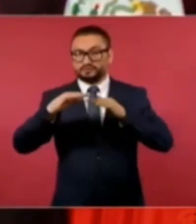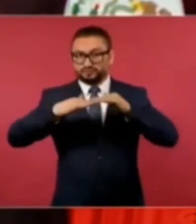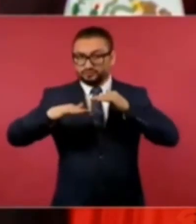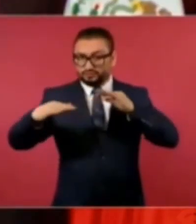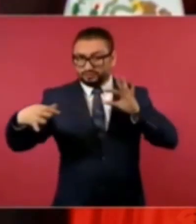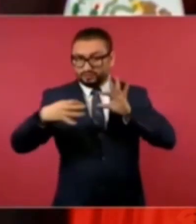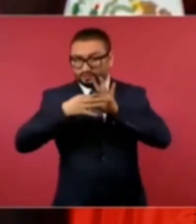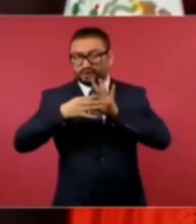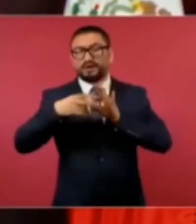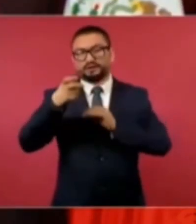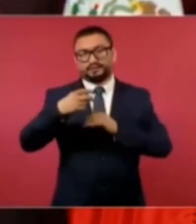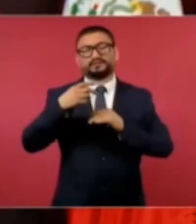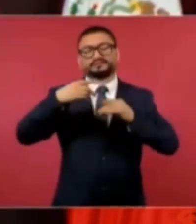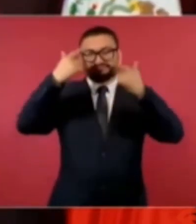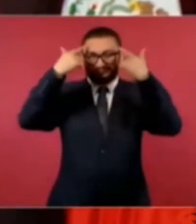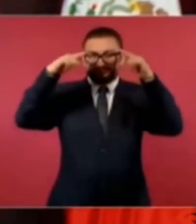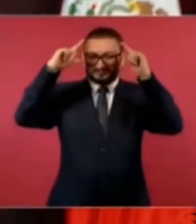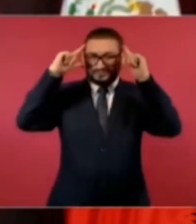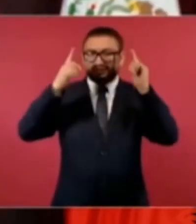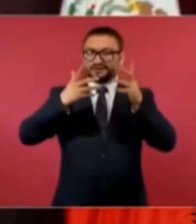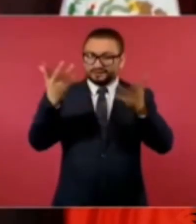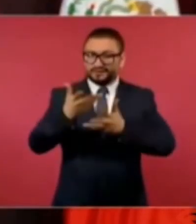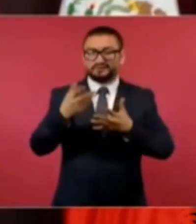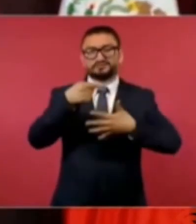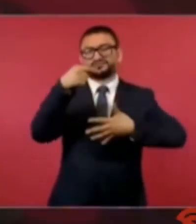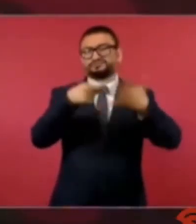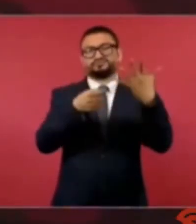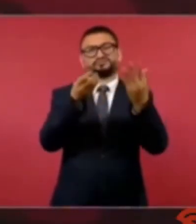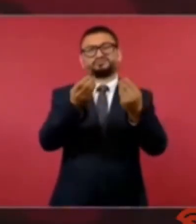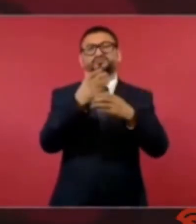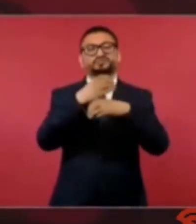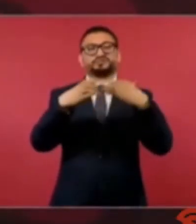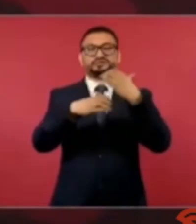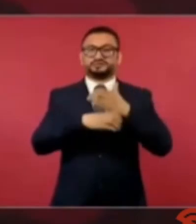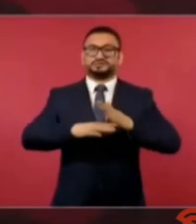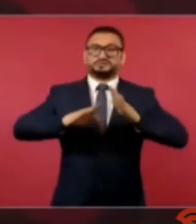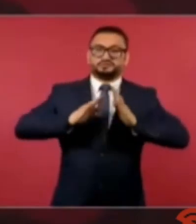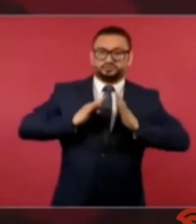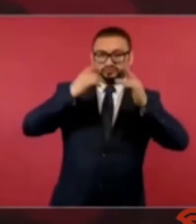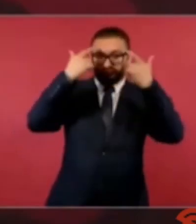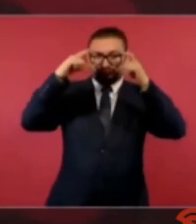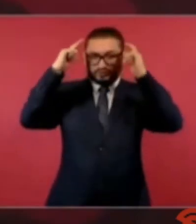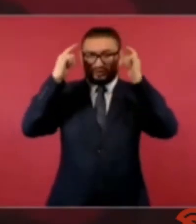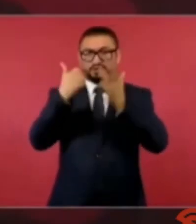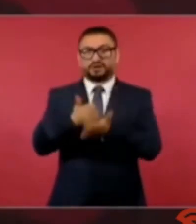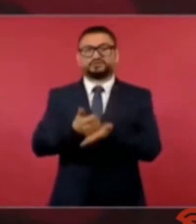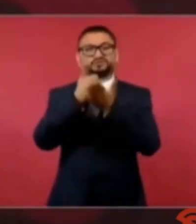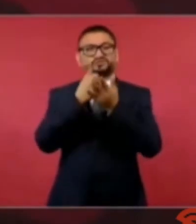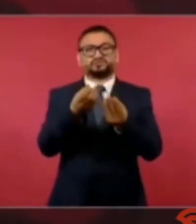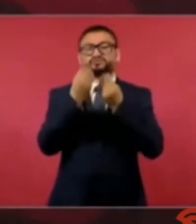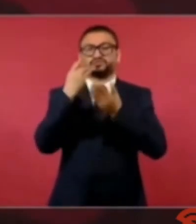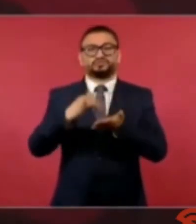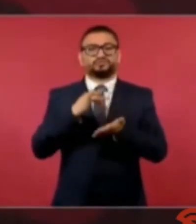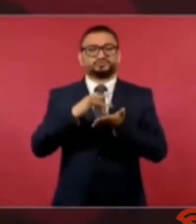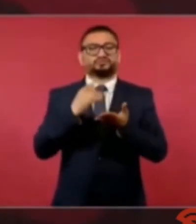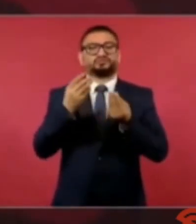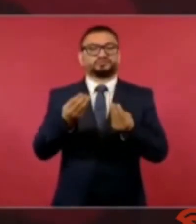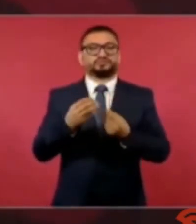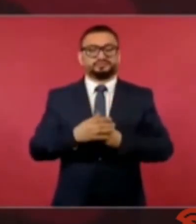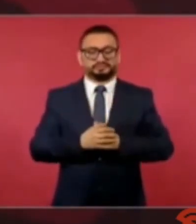y muchas cosas entonces las fuerzas armadas me han ayudado me han apoyado y